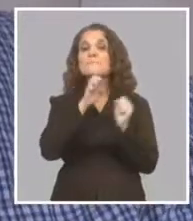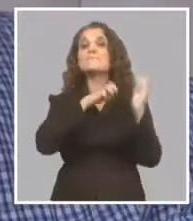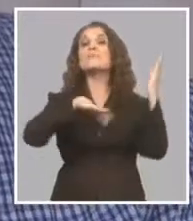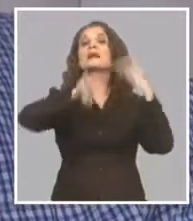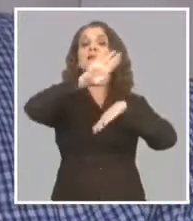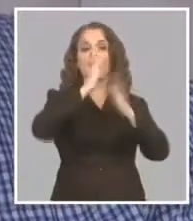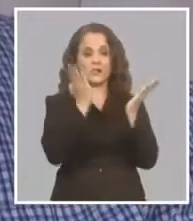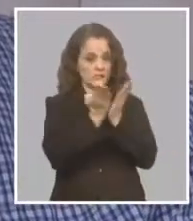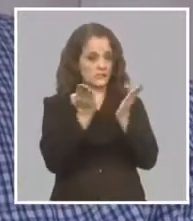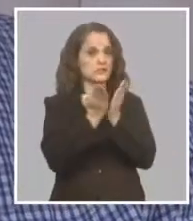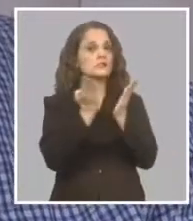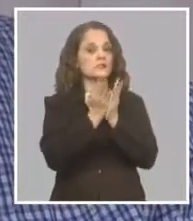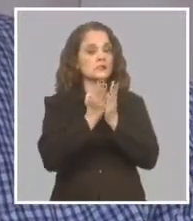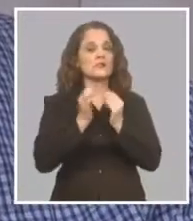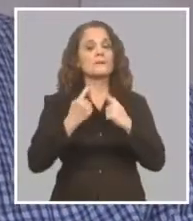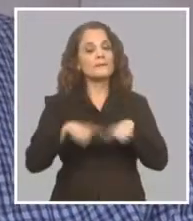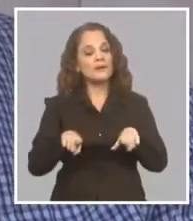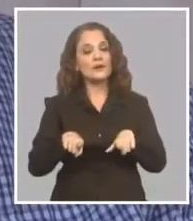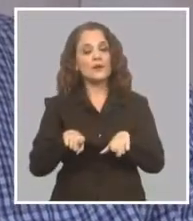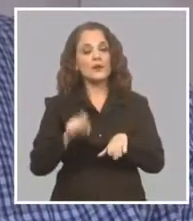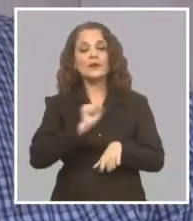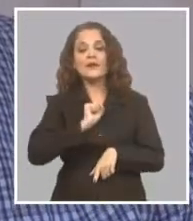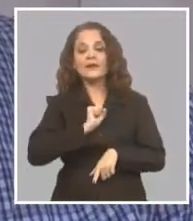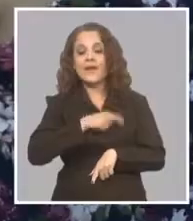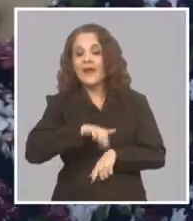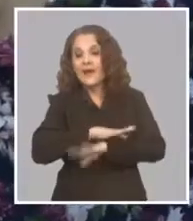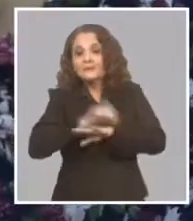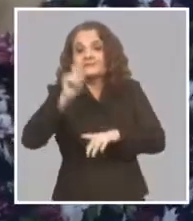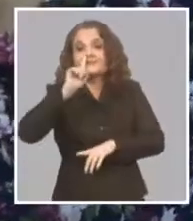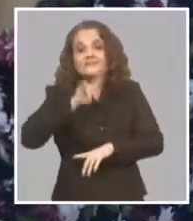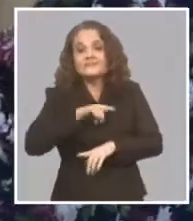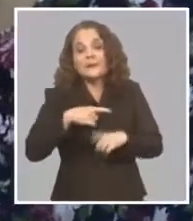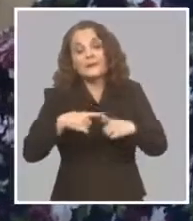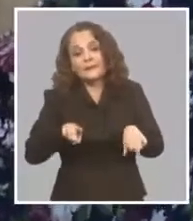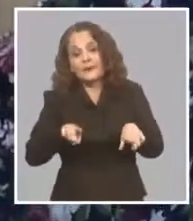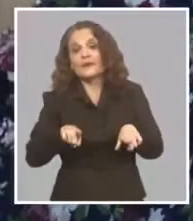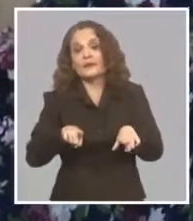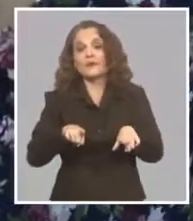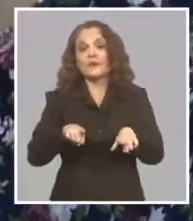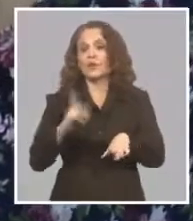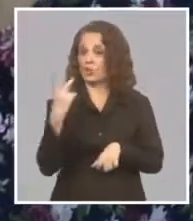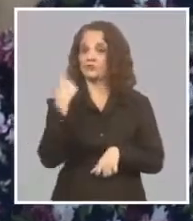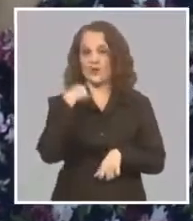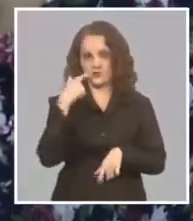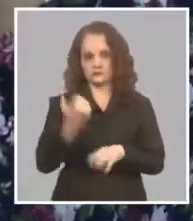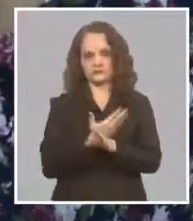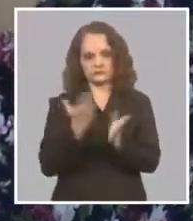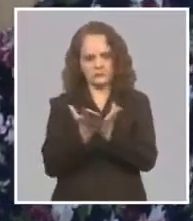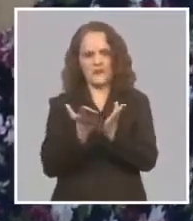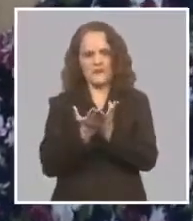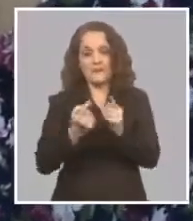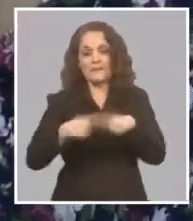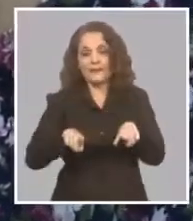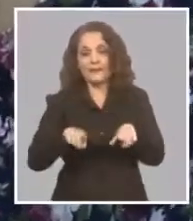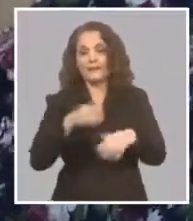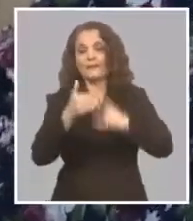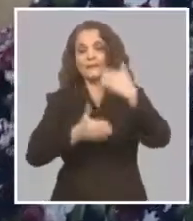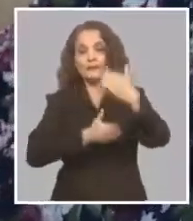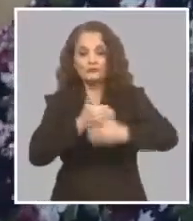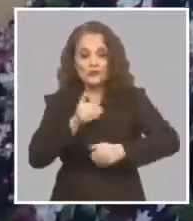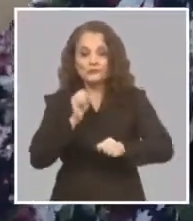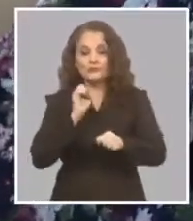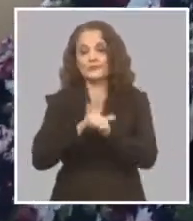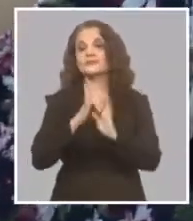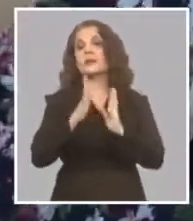Ahora en septiembre del 2020 Porque son dos años Debido a todo este proceso Que comenzó a partir de